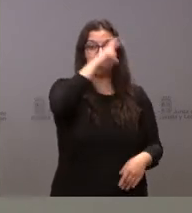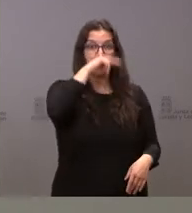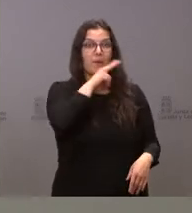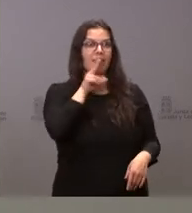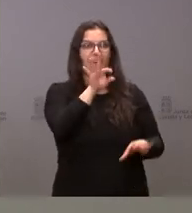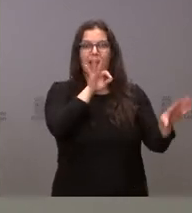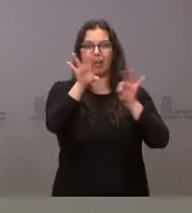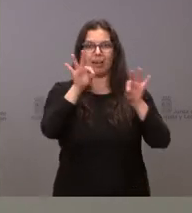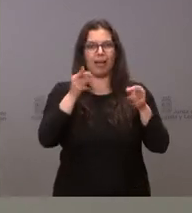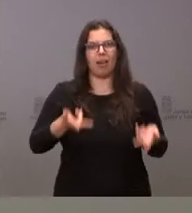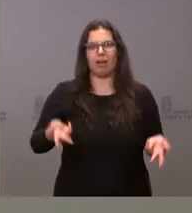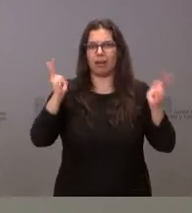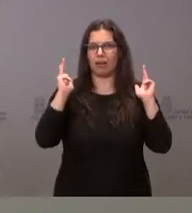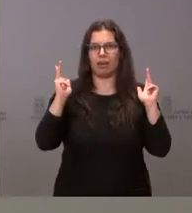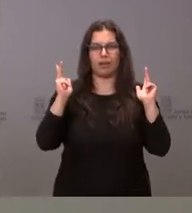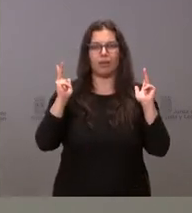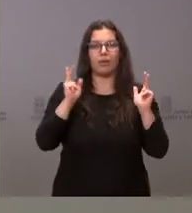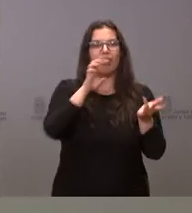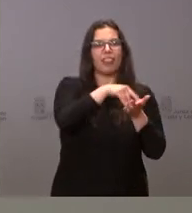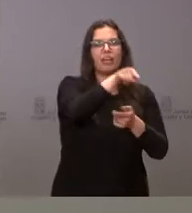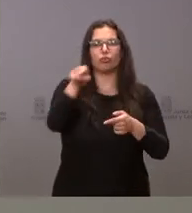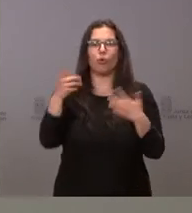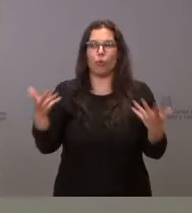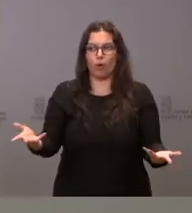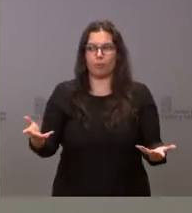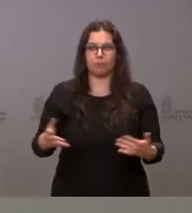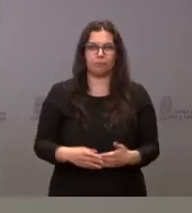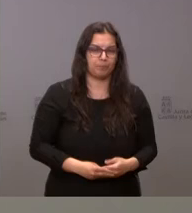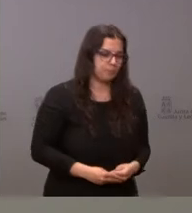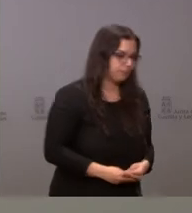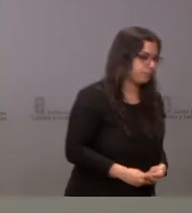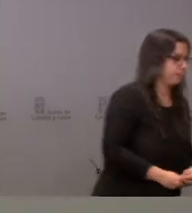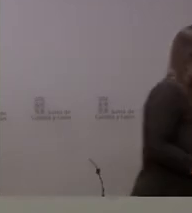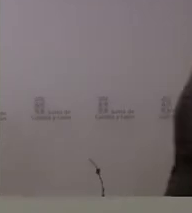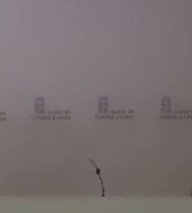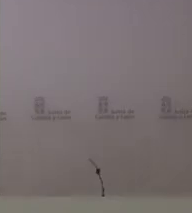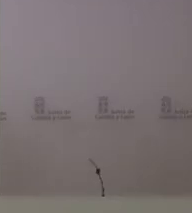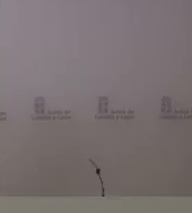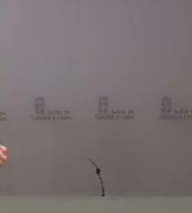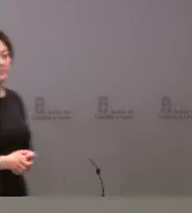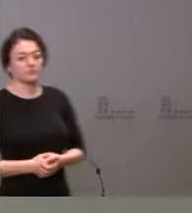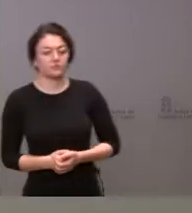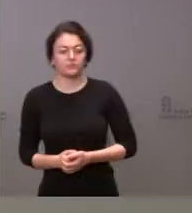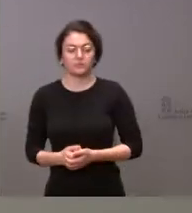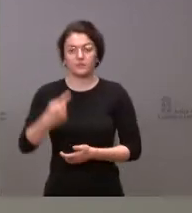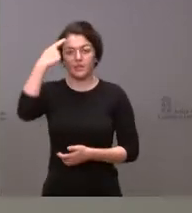que puedan elegir con total libertad a qué centro quieren llevar a sus hijos. Como saben, estas plazas se ofrecen en cuatro tipos de centro, como estoy